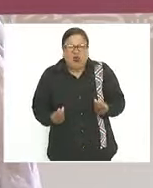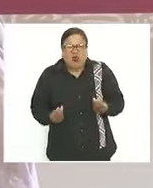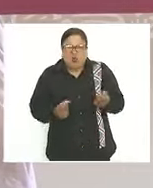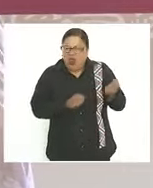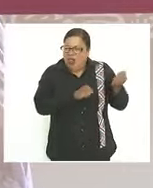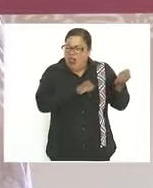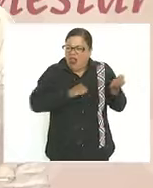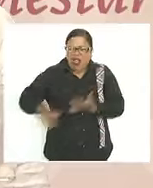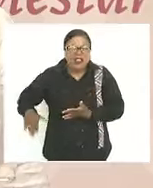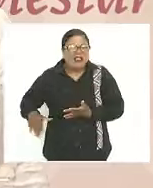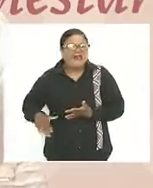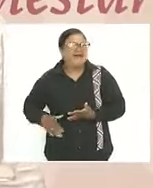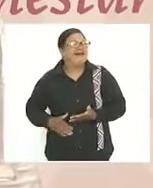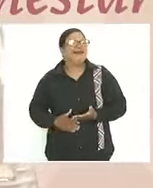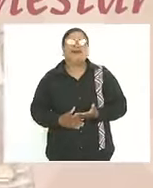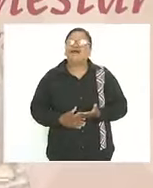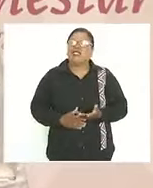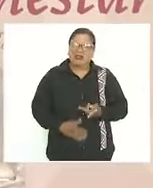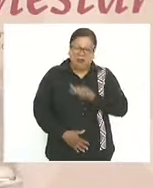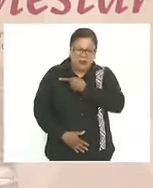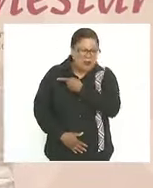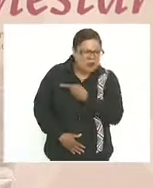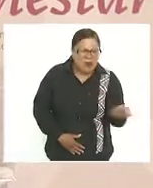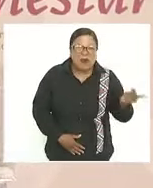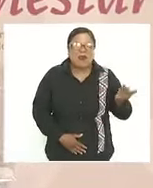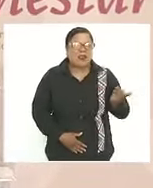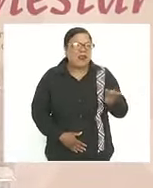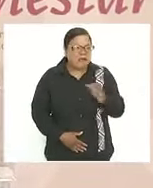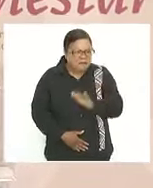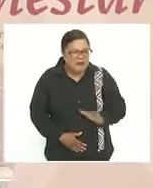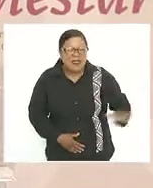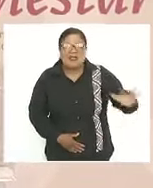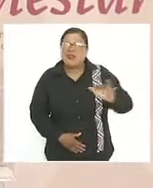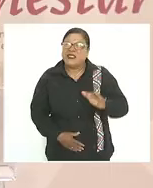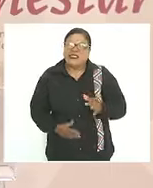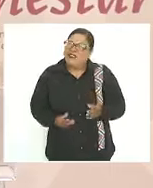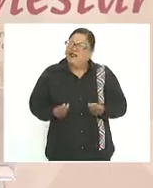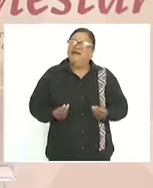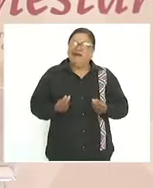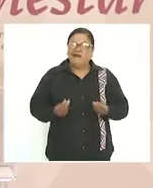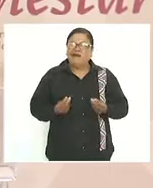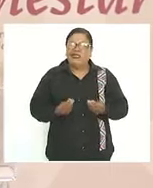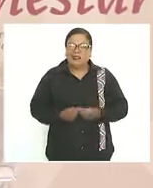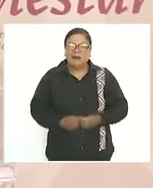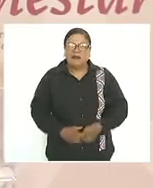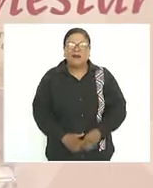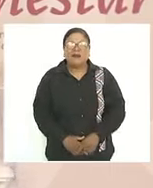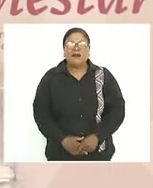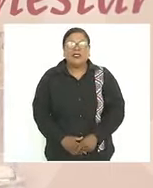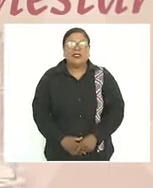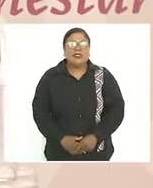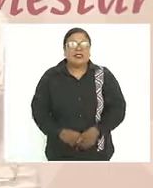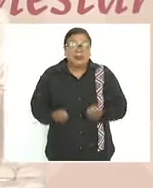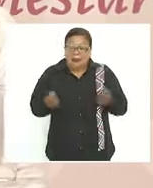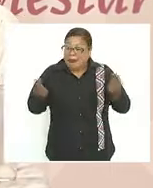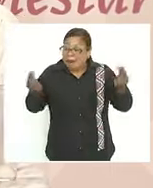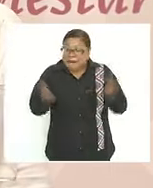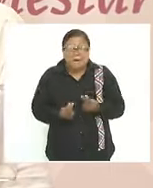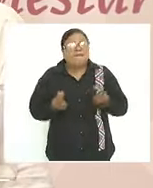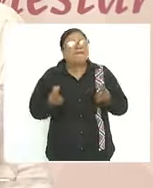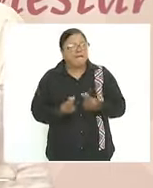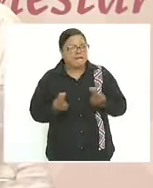abandono el empobrecimiento del pueblo y se necesita